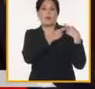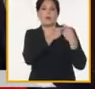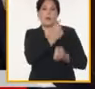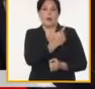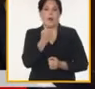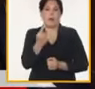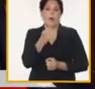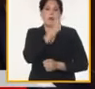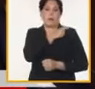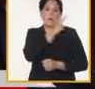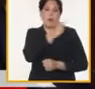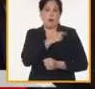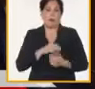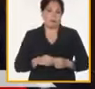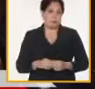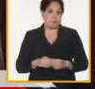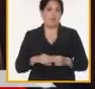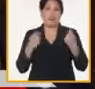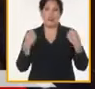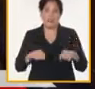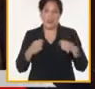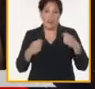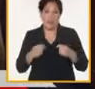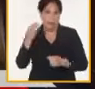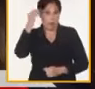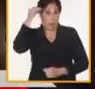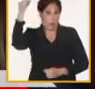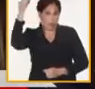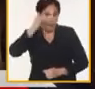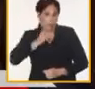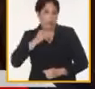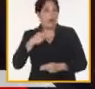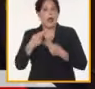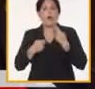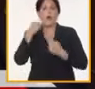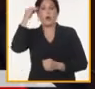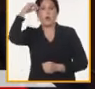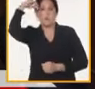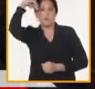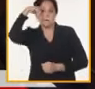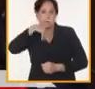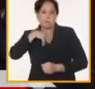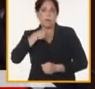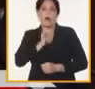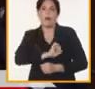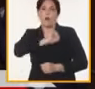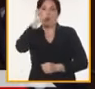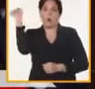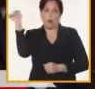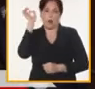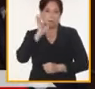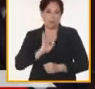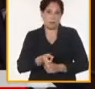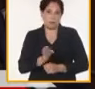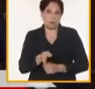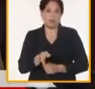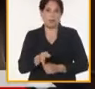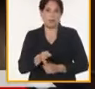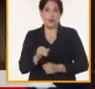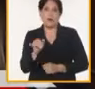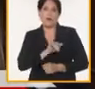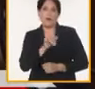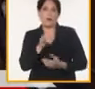uno de los cuadros y que tenemos que tener la capacidad de generar la conciencia para lograr con ese ese